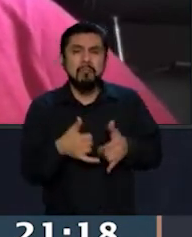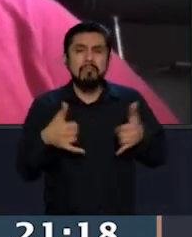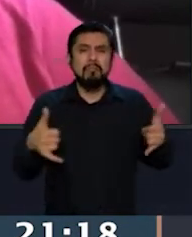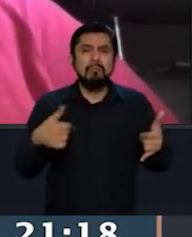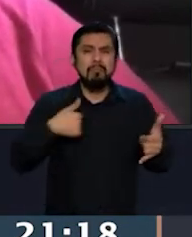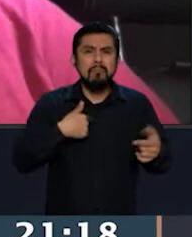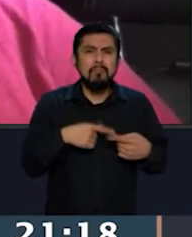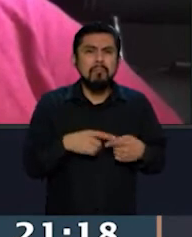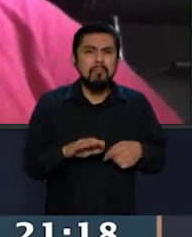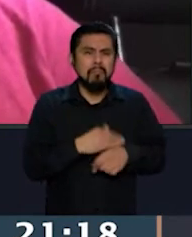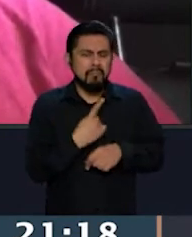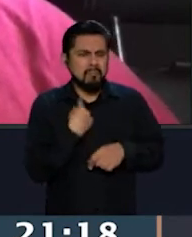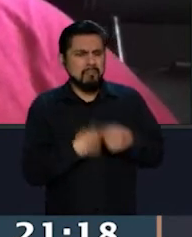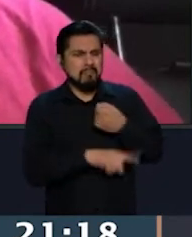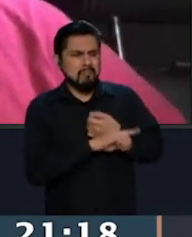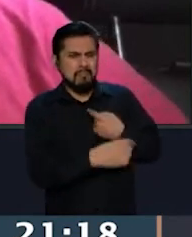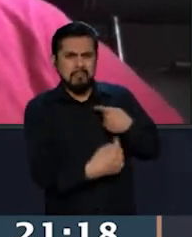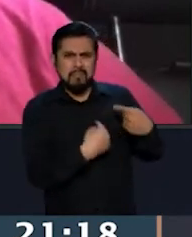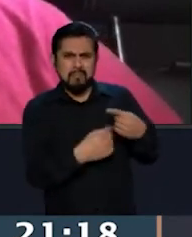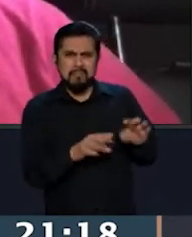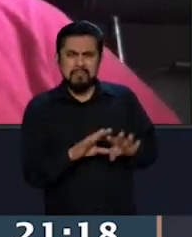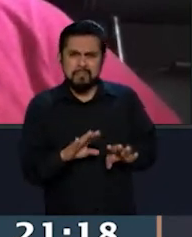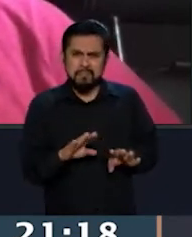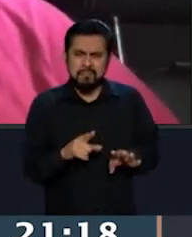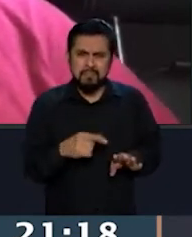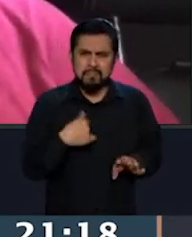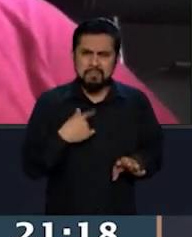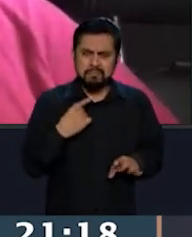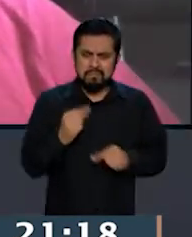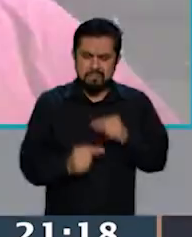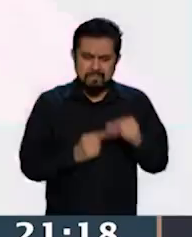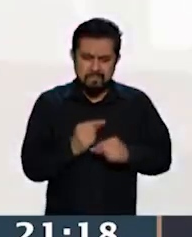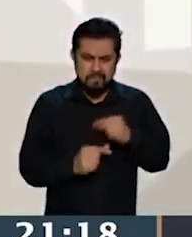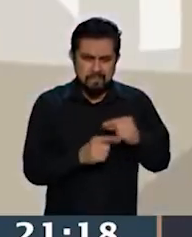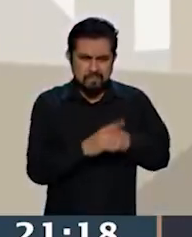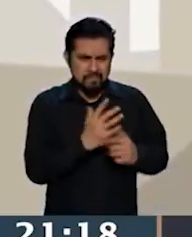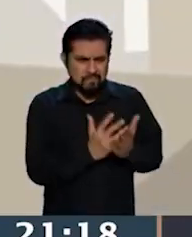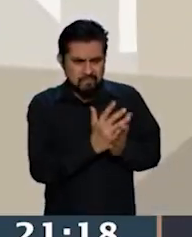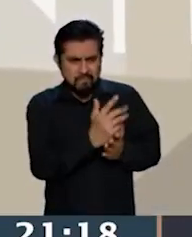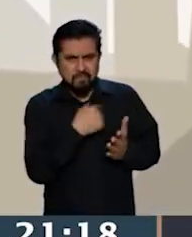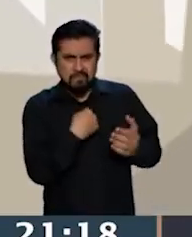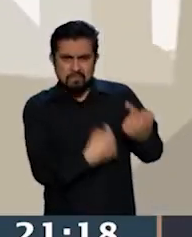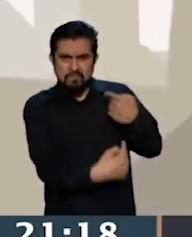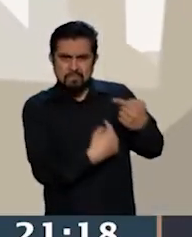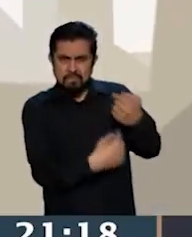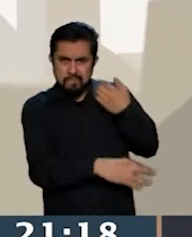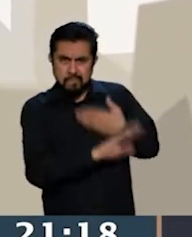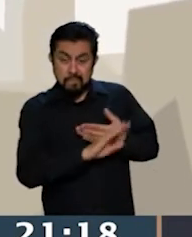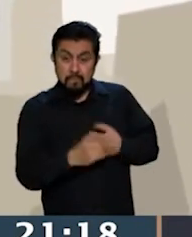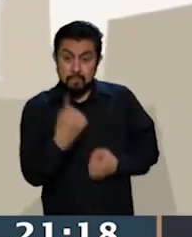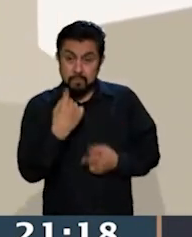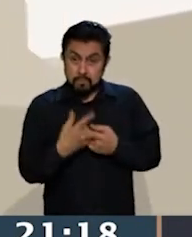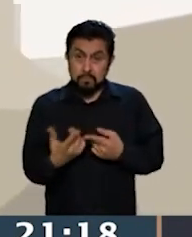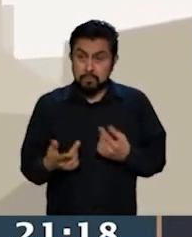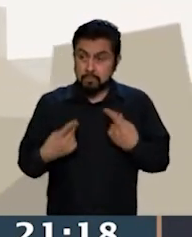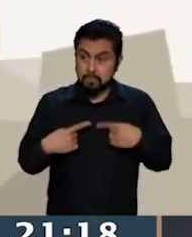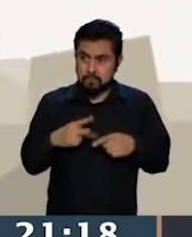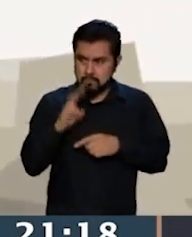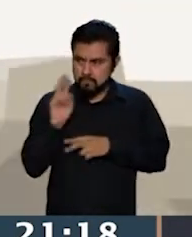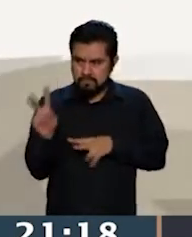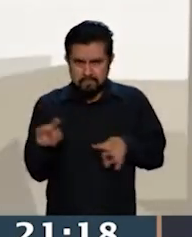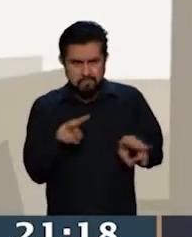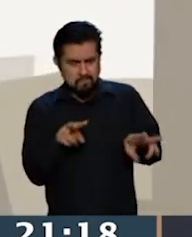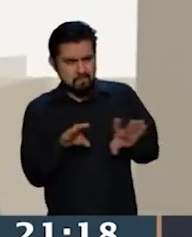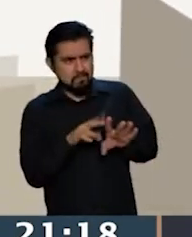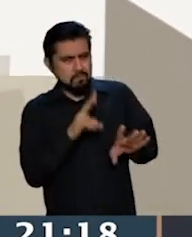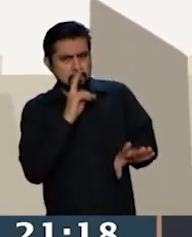talla, y que ha derivado en una violencia que va avanzando y que ha provocado incluso que usuarios de redes sociales que son